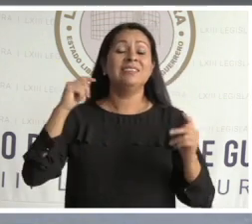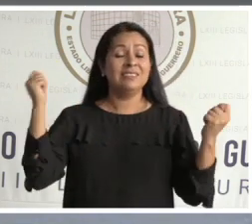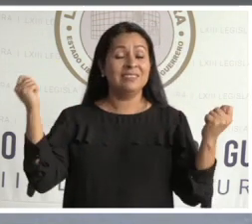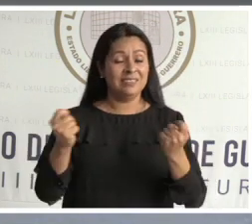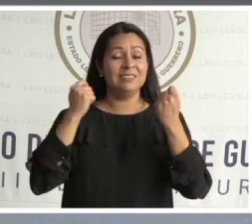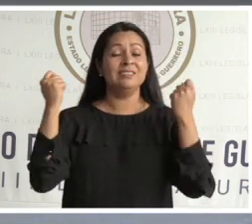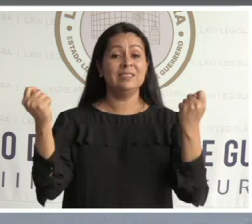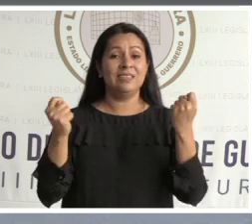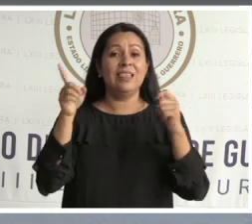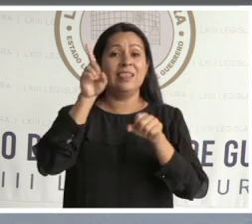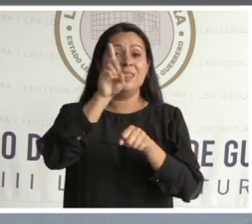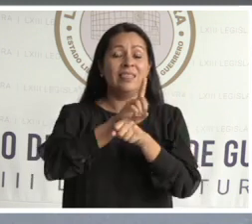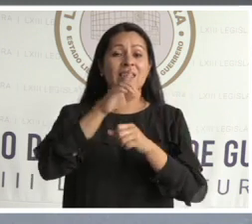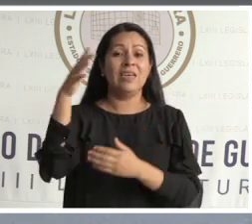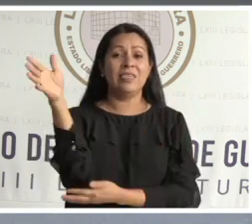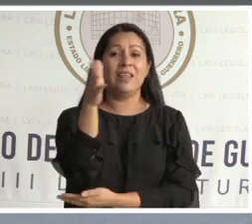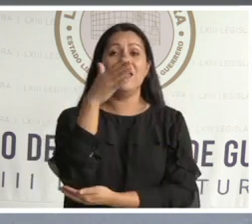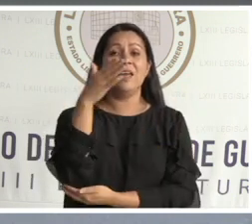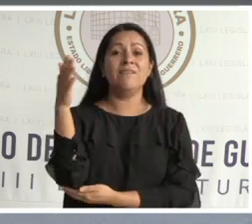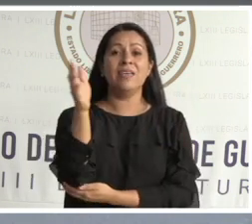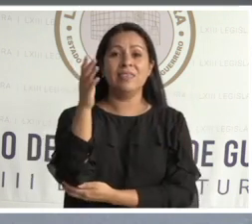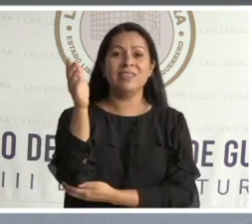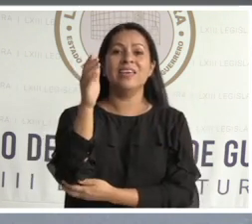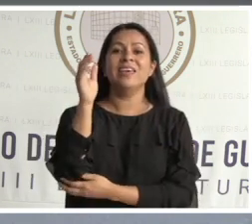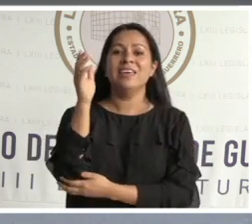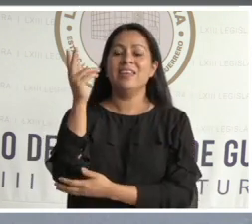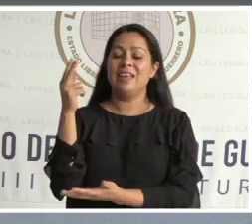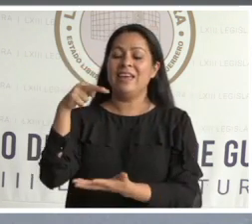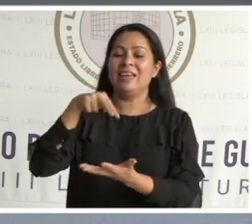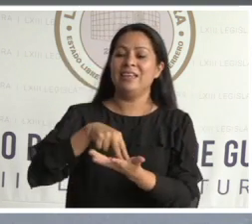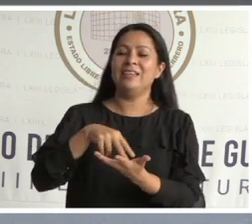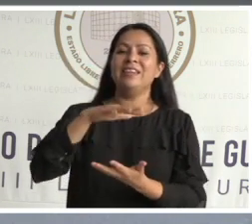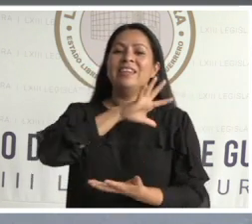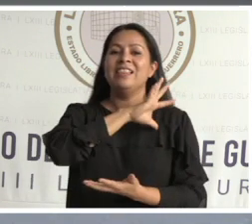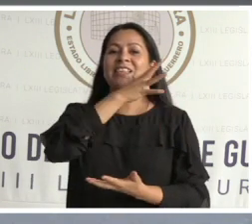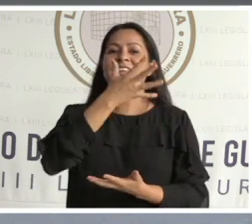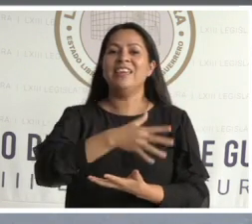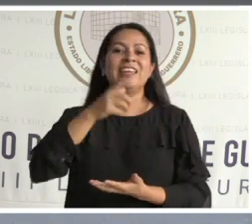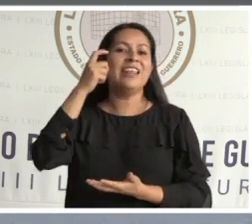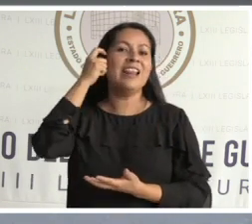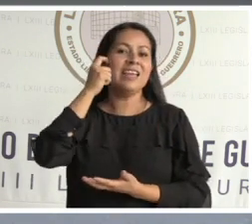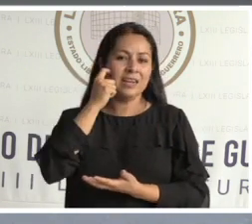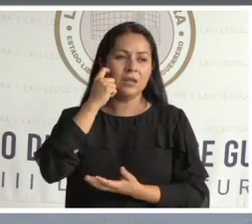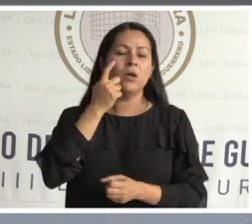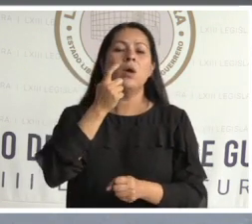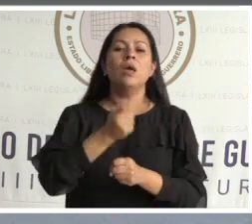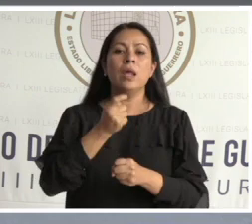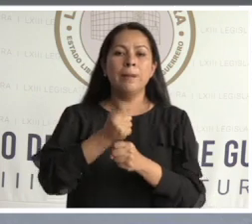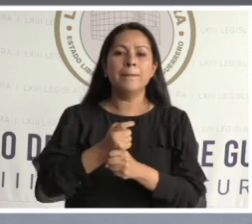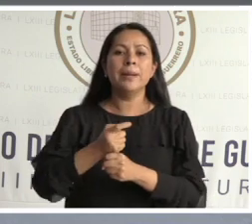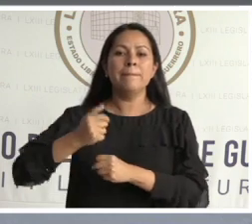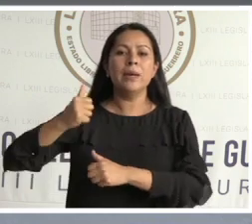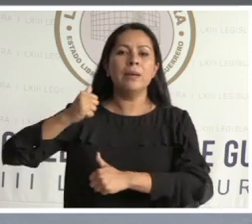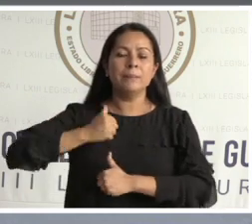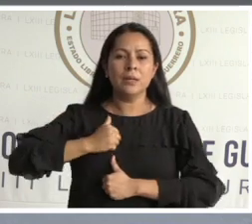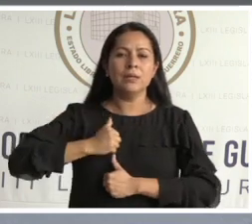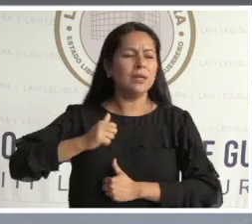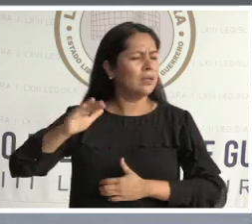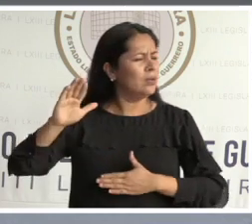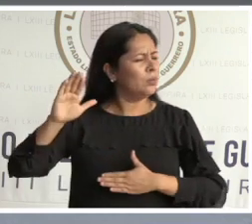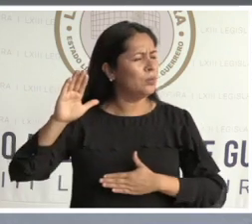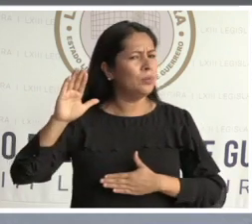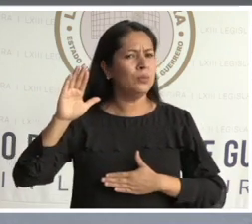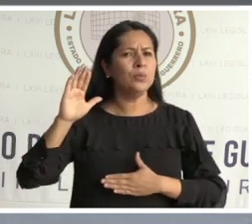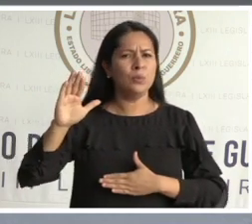bandera ante el monumento del general don Vicente Guerrero, que fue el primer militar mexicano que juró